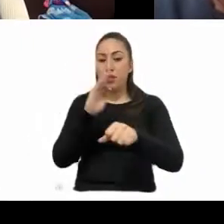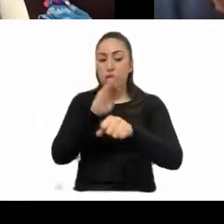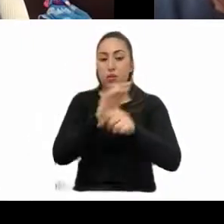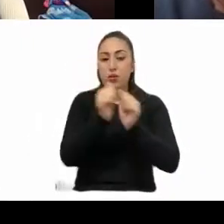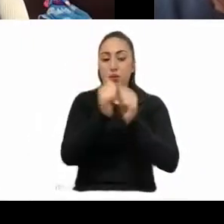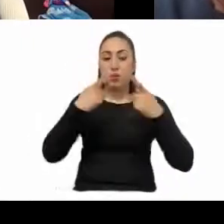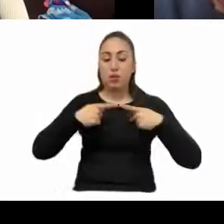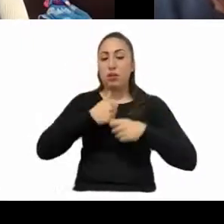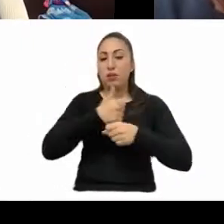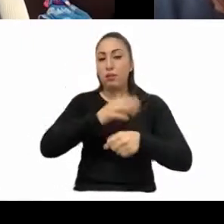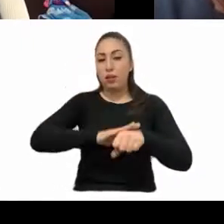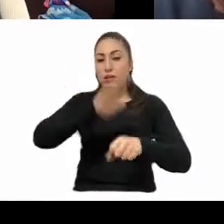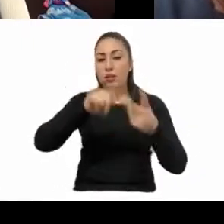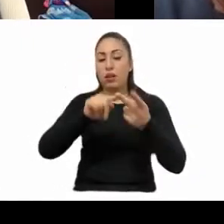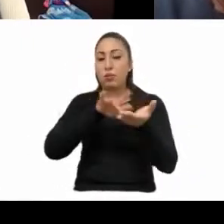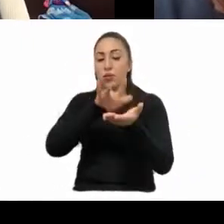resiliencia,